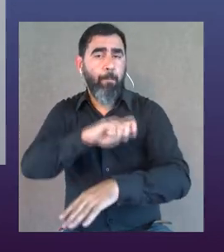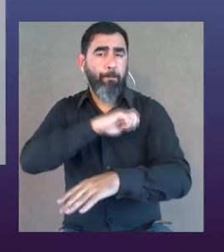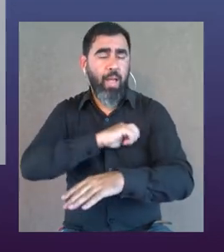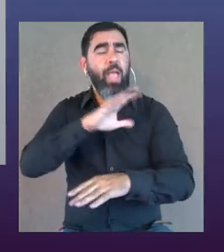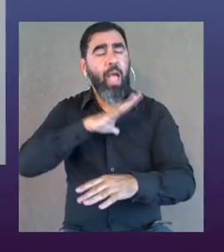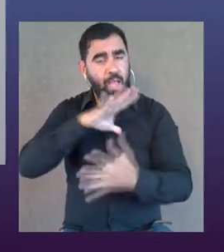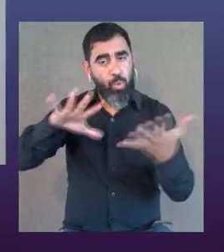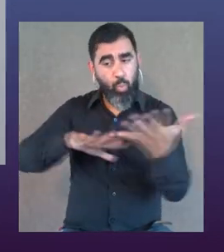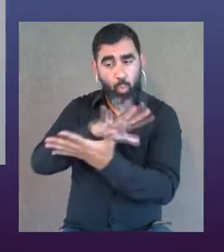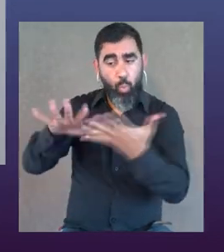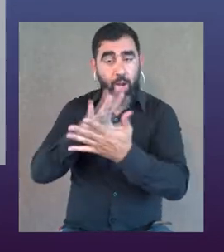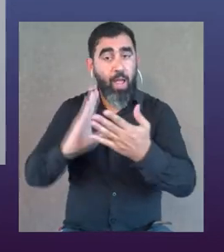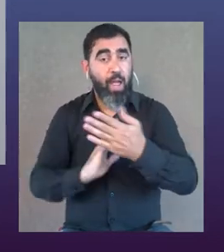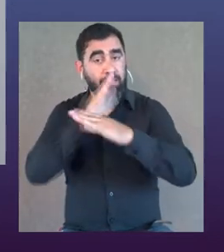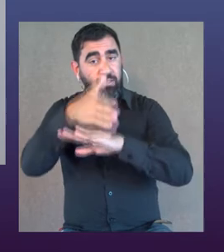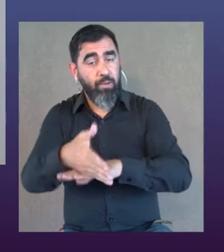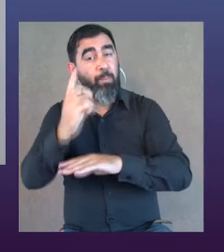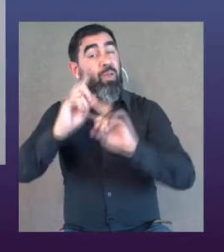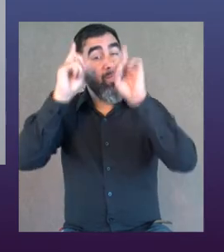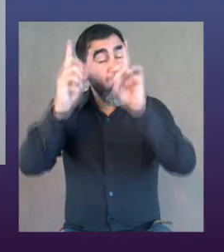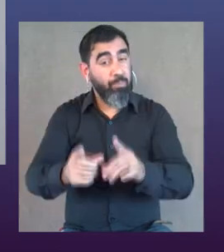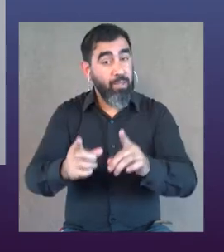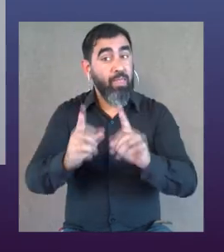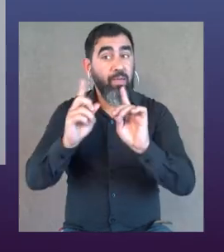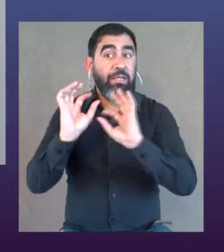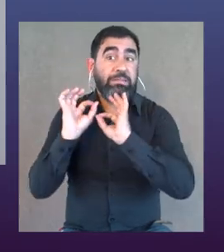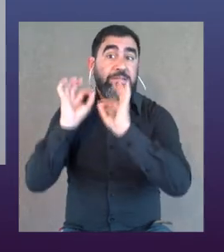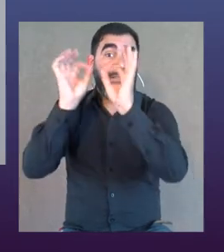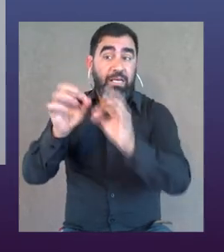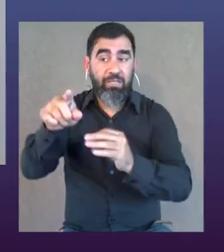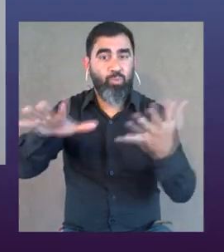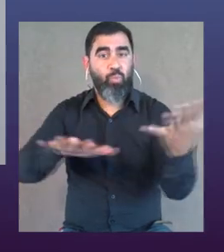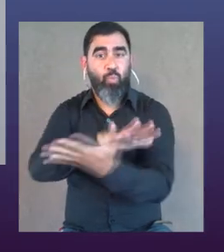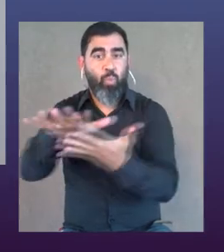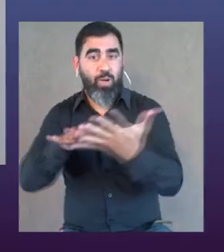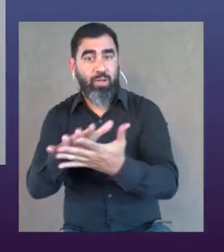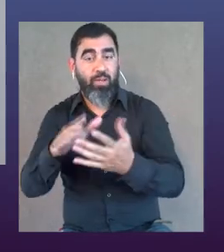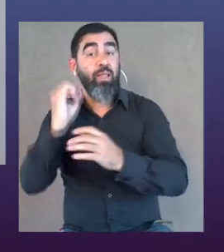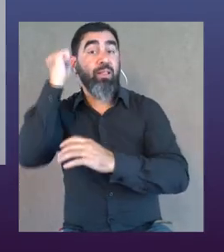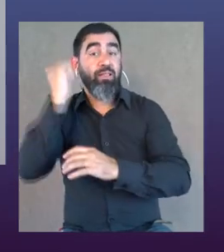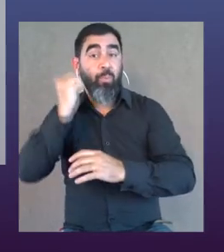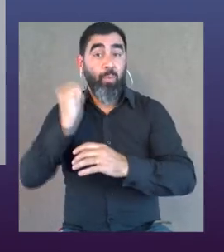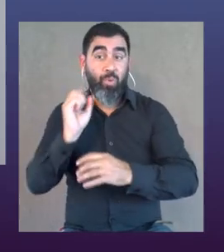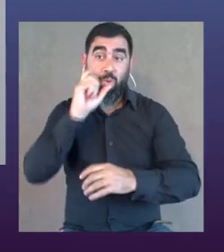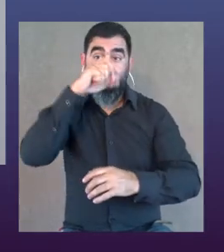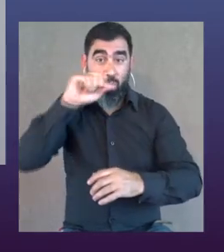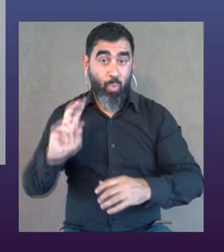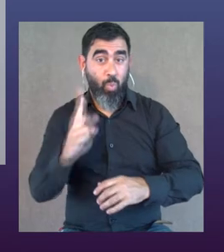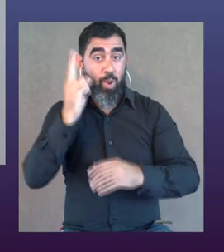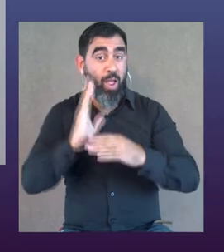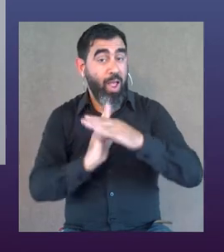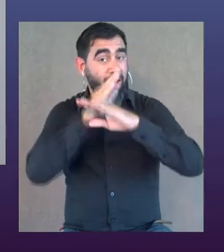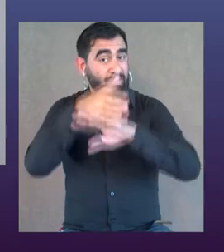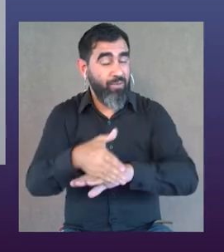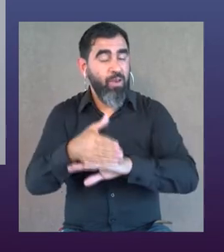España, o sea, hay diferentes espacios, pero hay que tener en cuenta que también hay que llegar a esos espacios. El transporte en